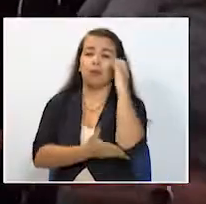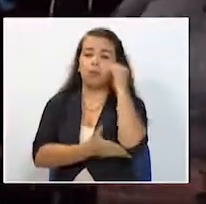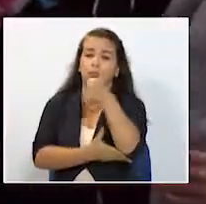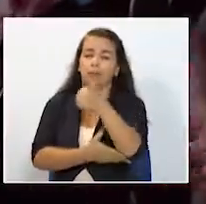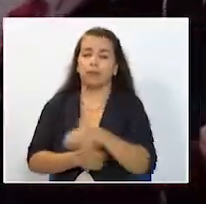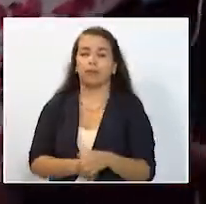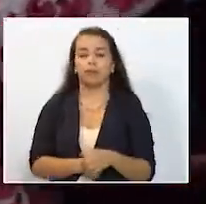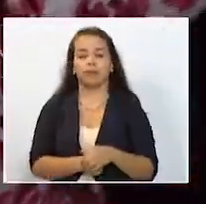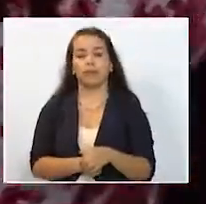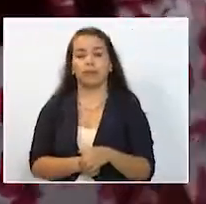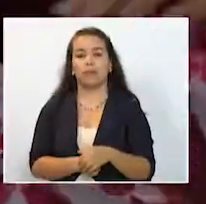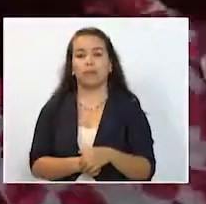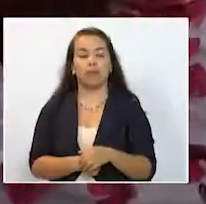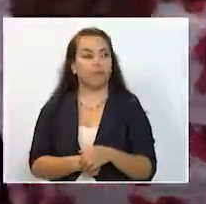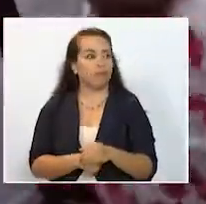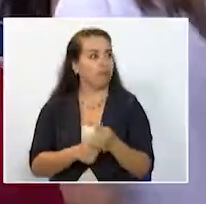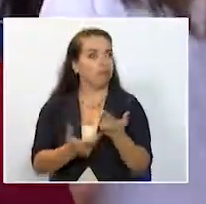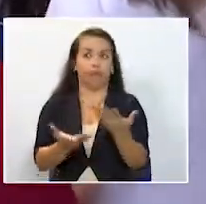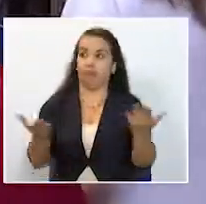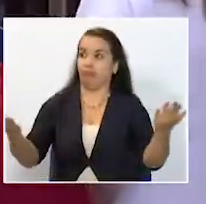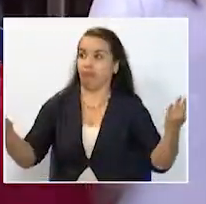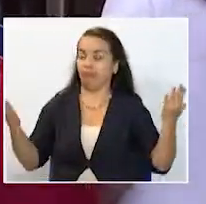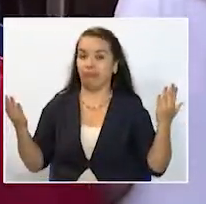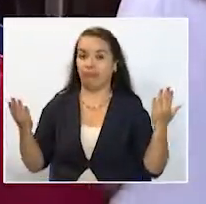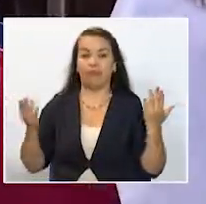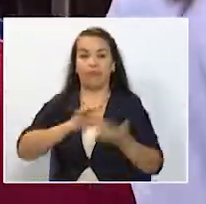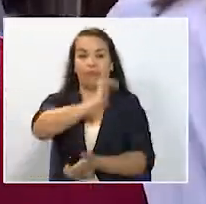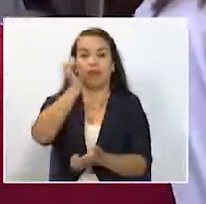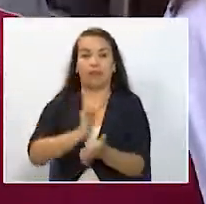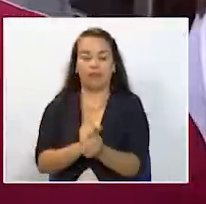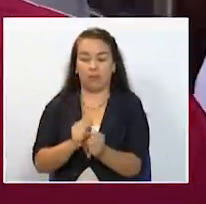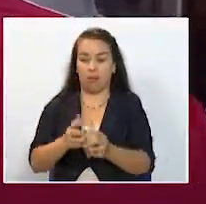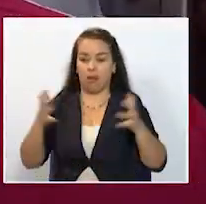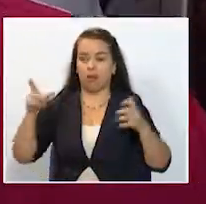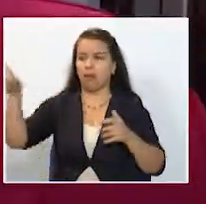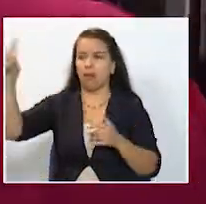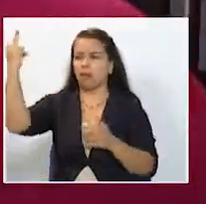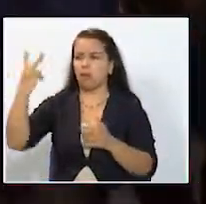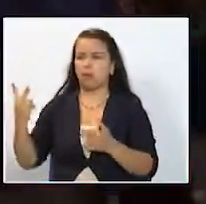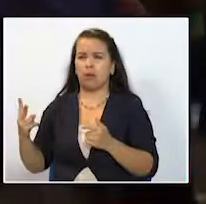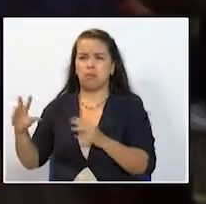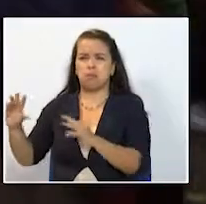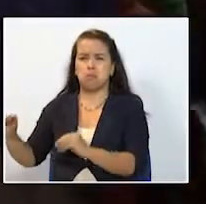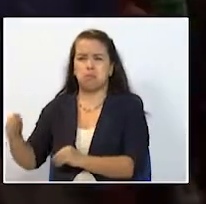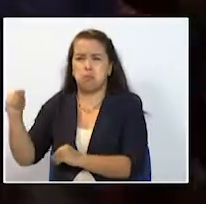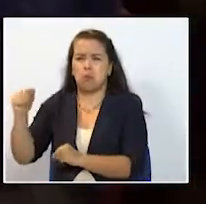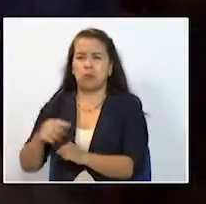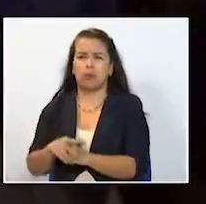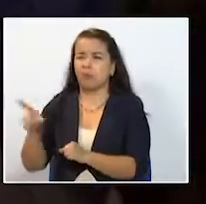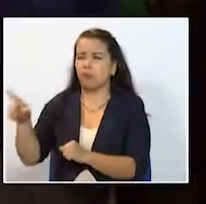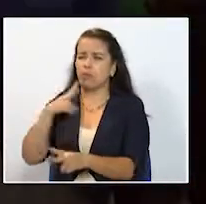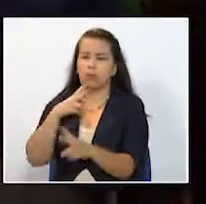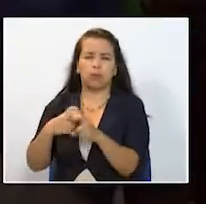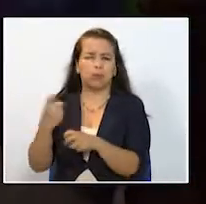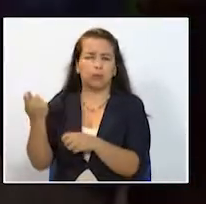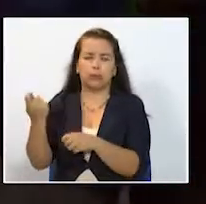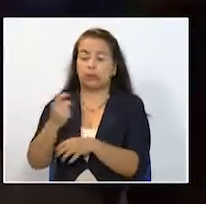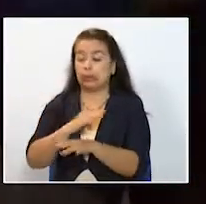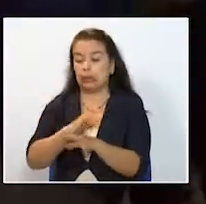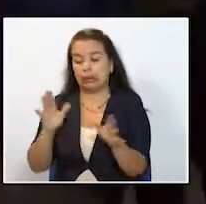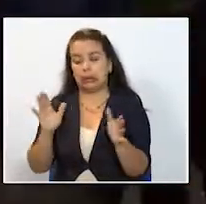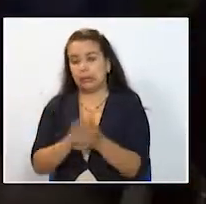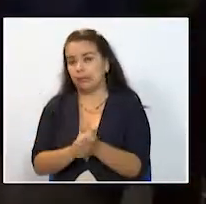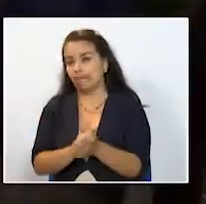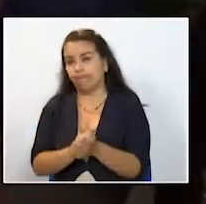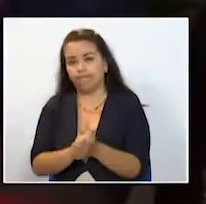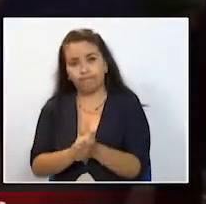abundancia que ven en el eje cafetero contrasta crudamente con lo que dejaron atrás es situación muy crítica prácticamente